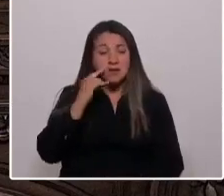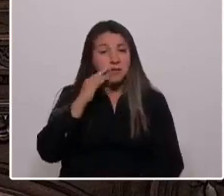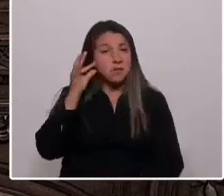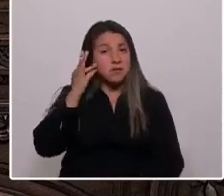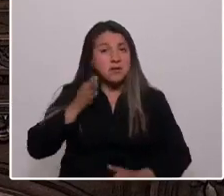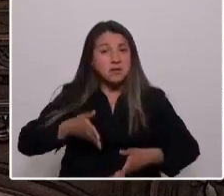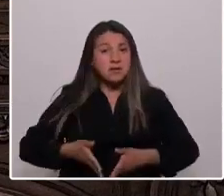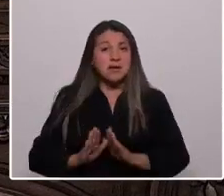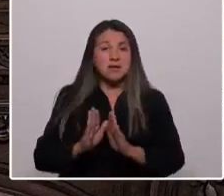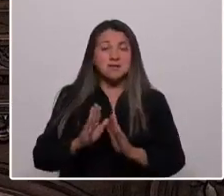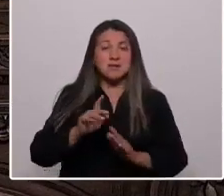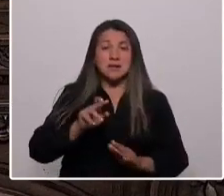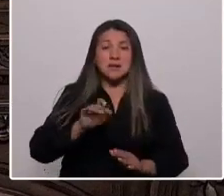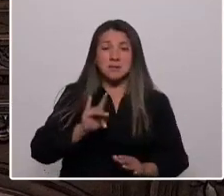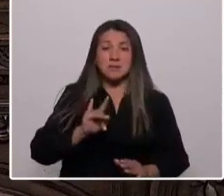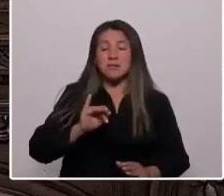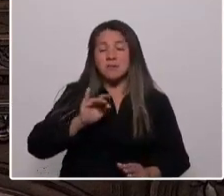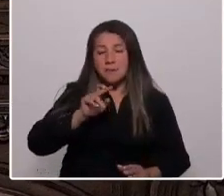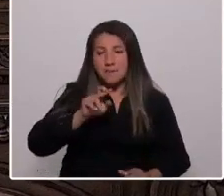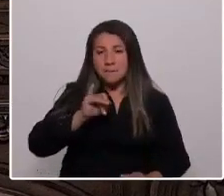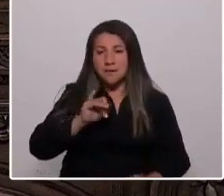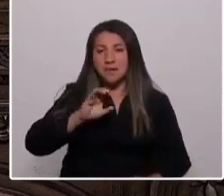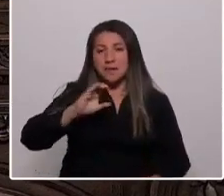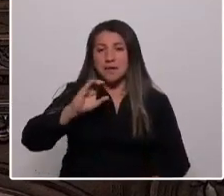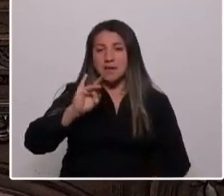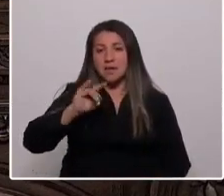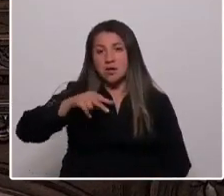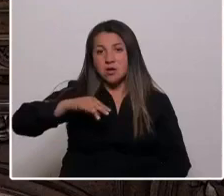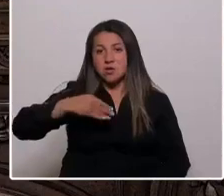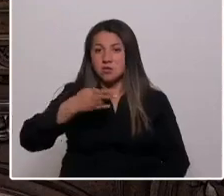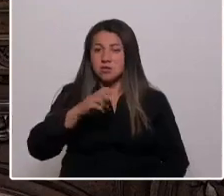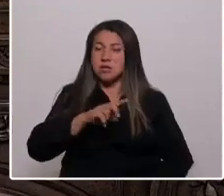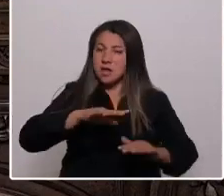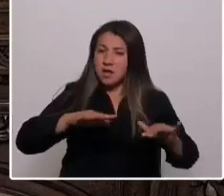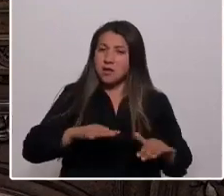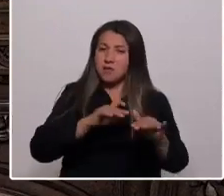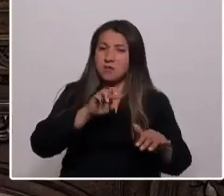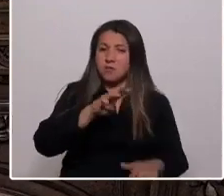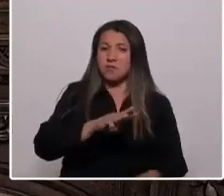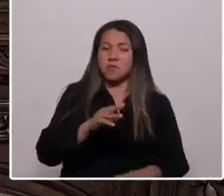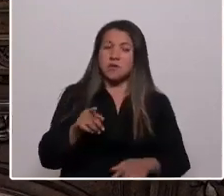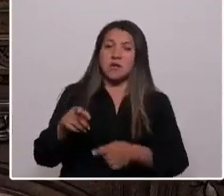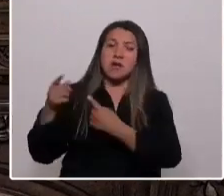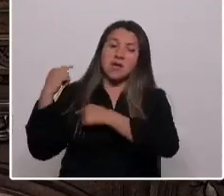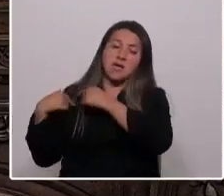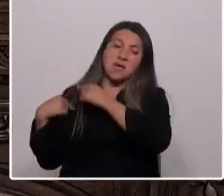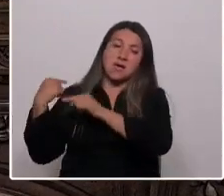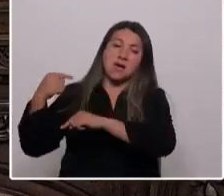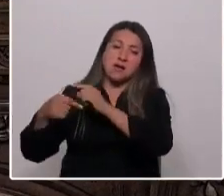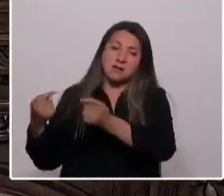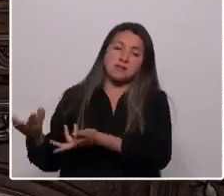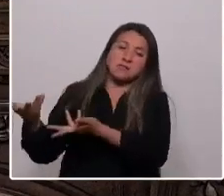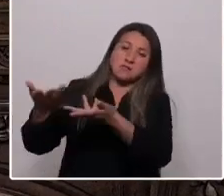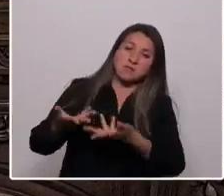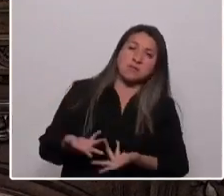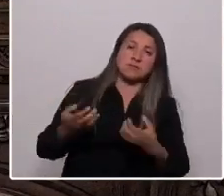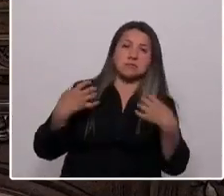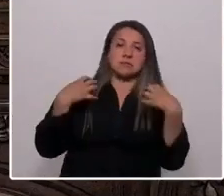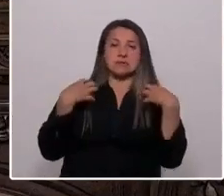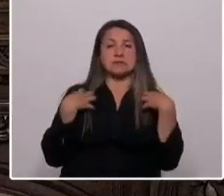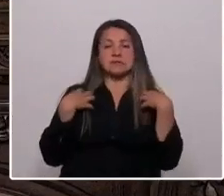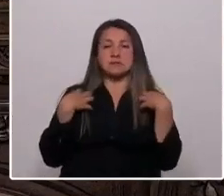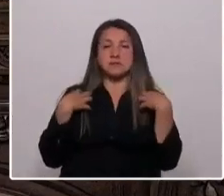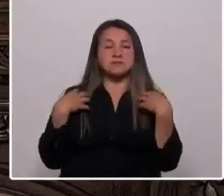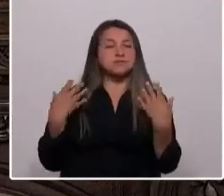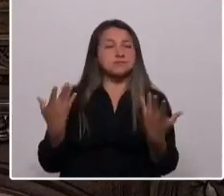Piguchén, por ejemplo, a pesar del esfuerzo de sus padres, carga con la herencia pesada de su origen y contrasta con las oportunidades